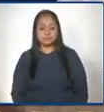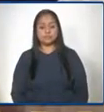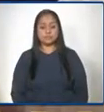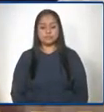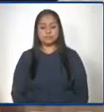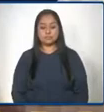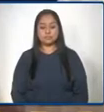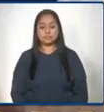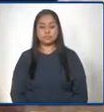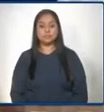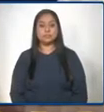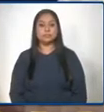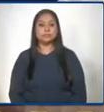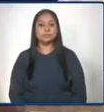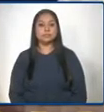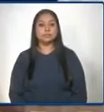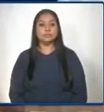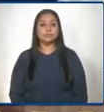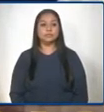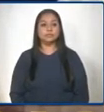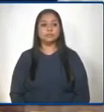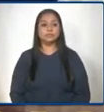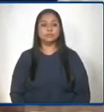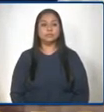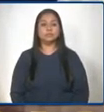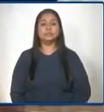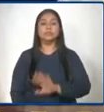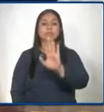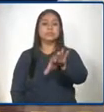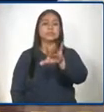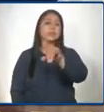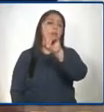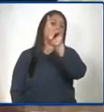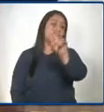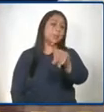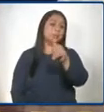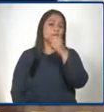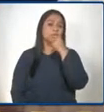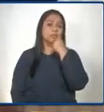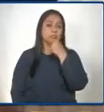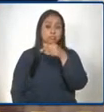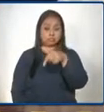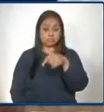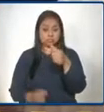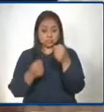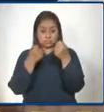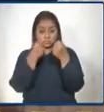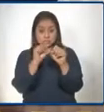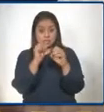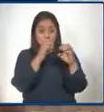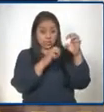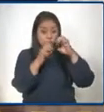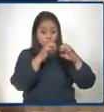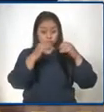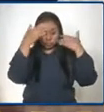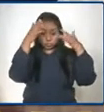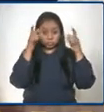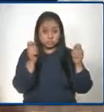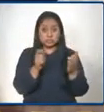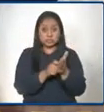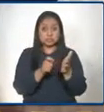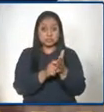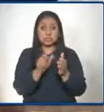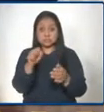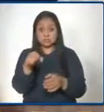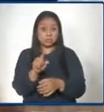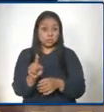Hernández, señora Ministra. Ministra, en ese sentido, ¿se hará o no la evaluación a los graduandos para este año? Sí,